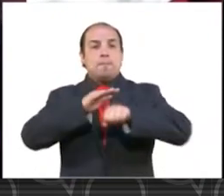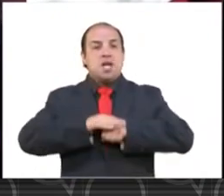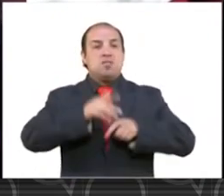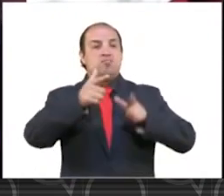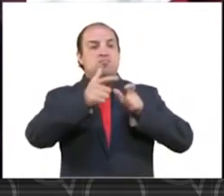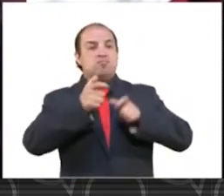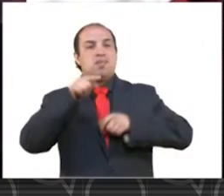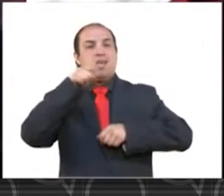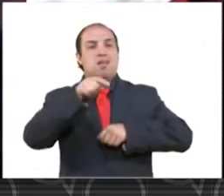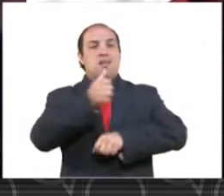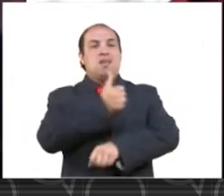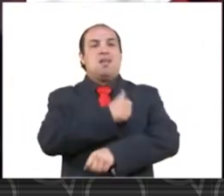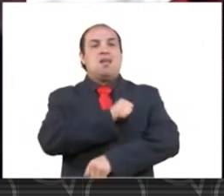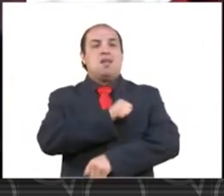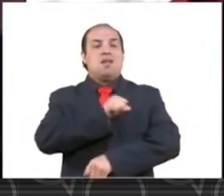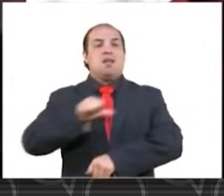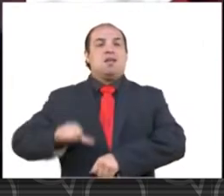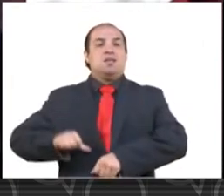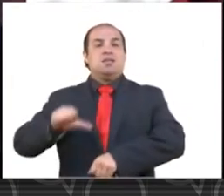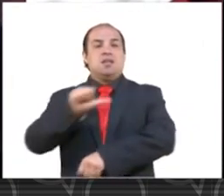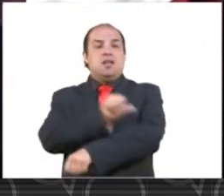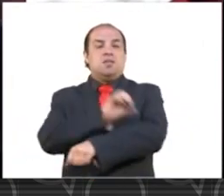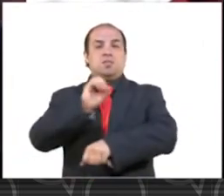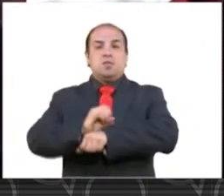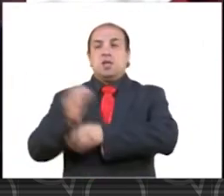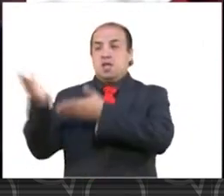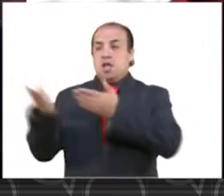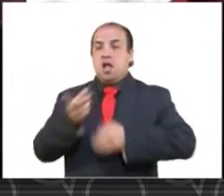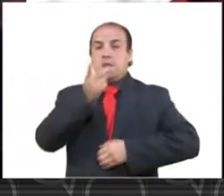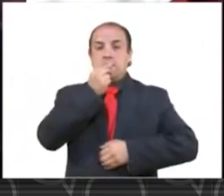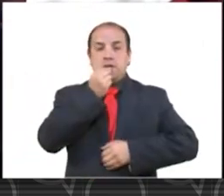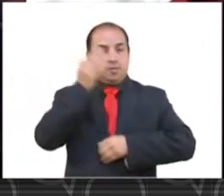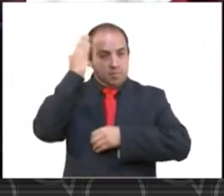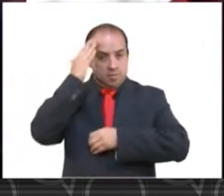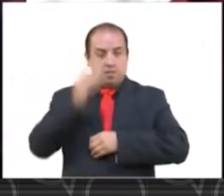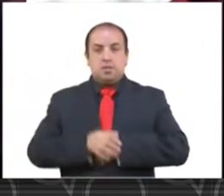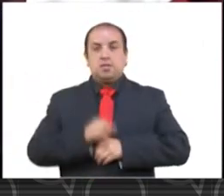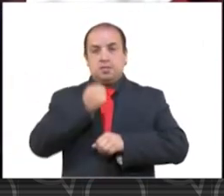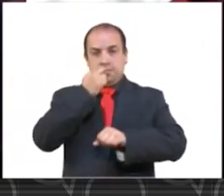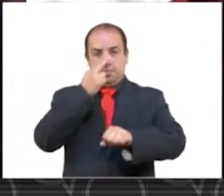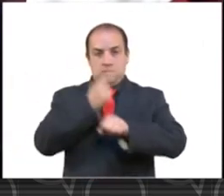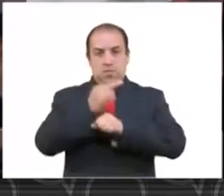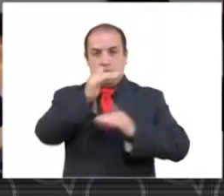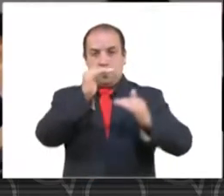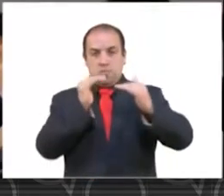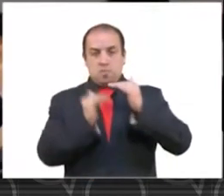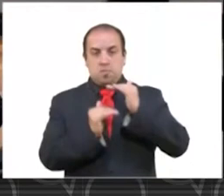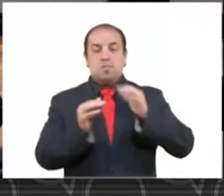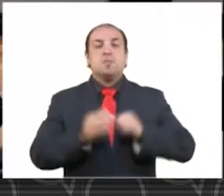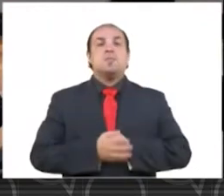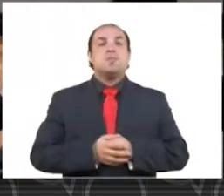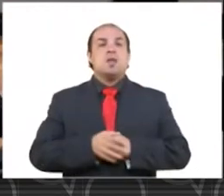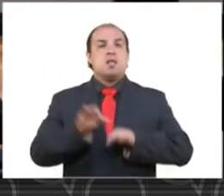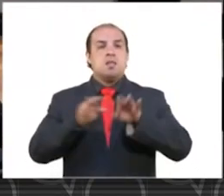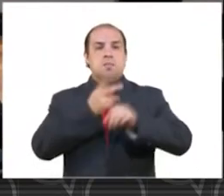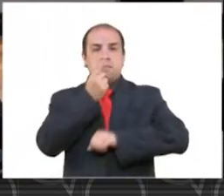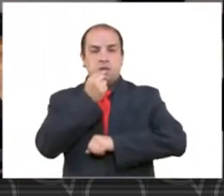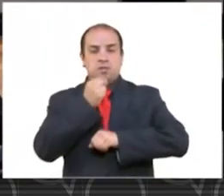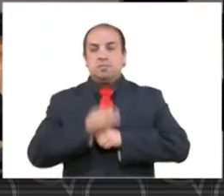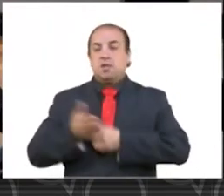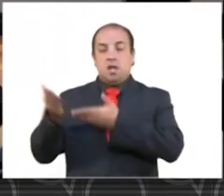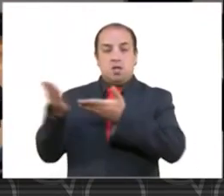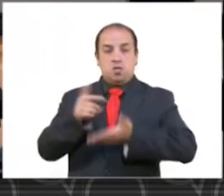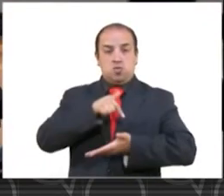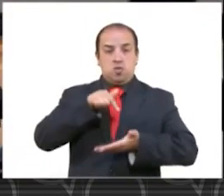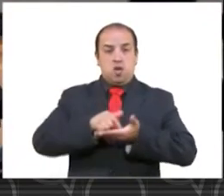los mandos de la policía llegaron al lugar, encabezados también por el subsecretario de Operación Policial. Él acudió al sitio junto con un equipo